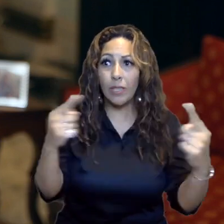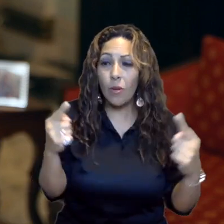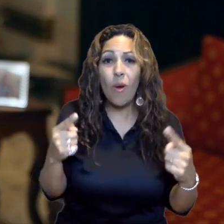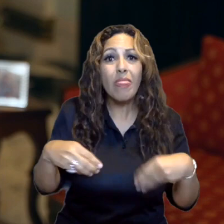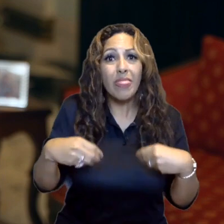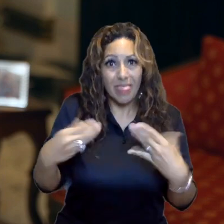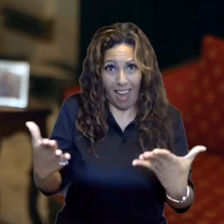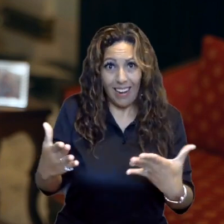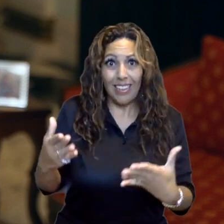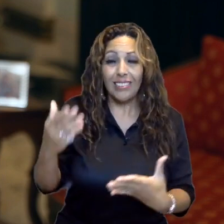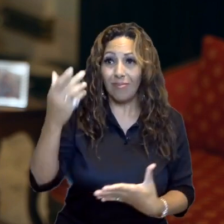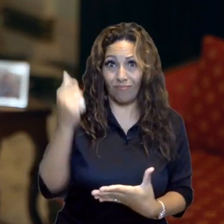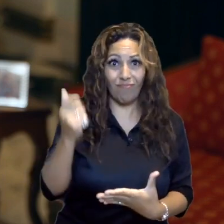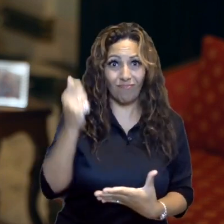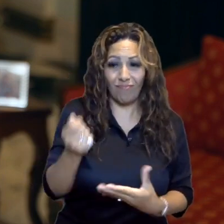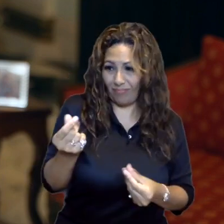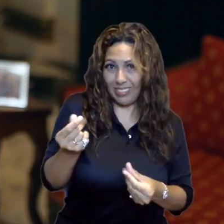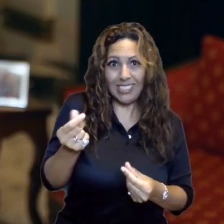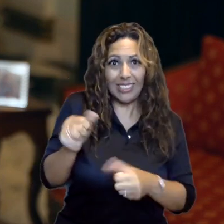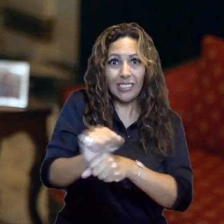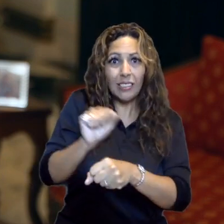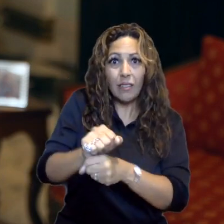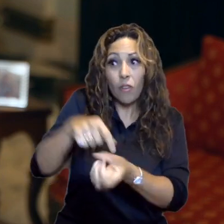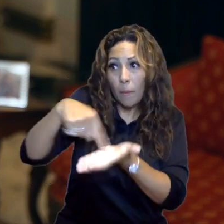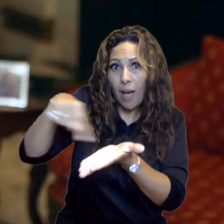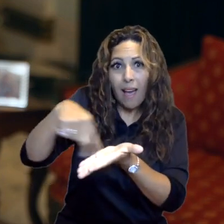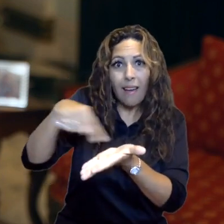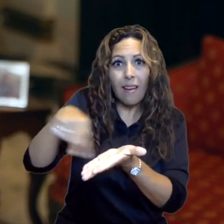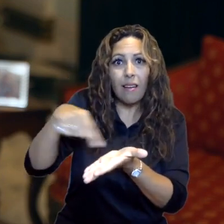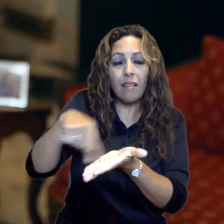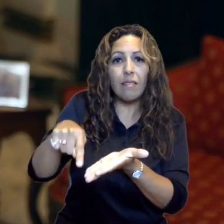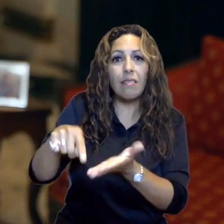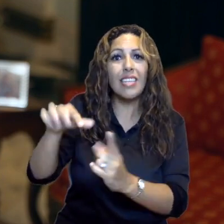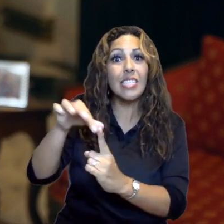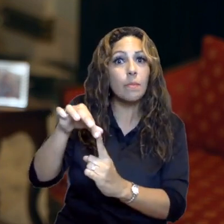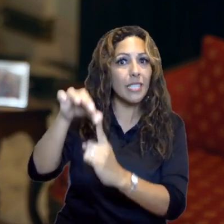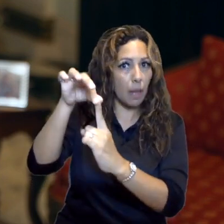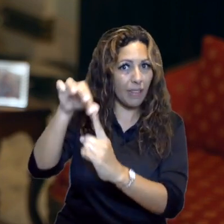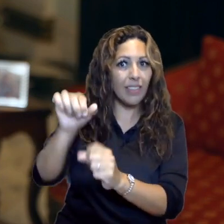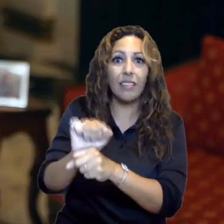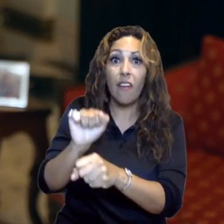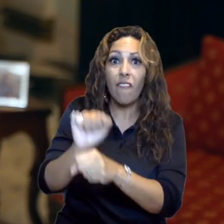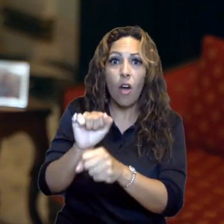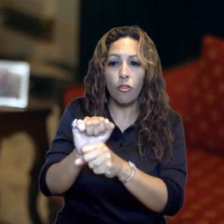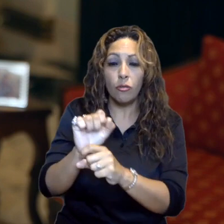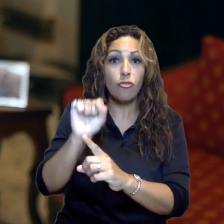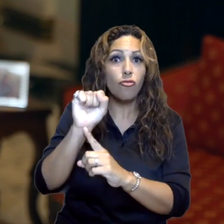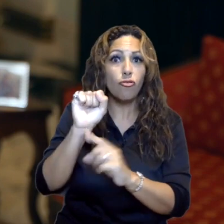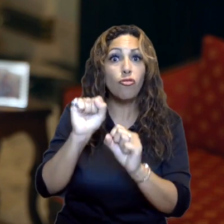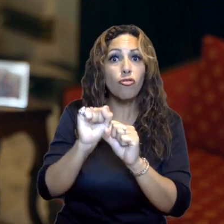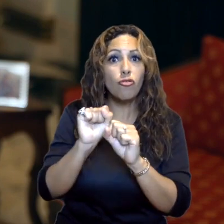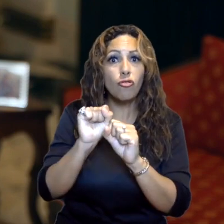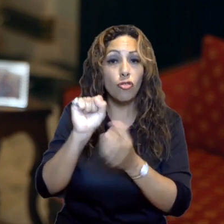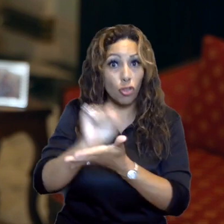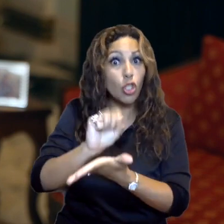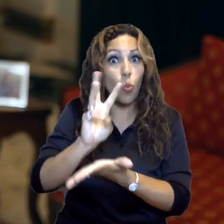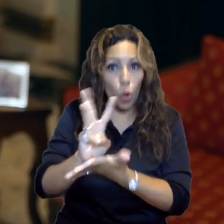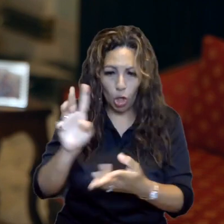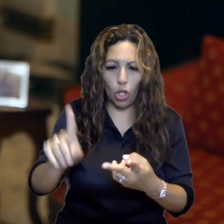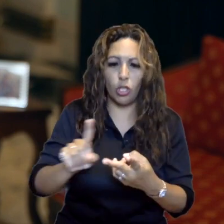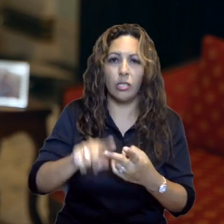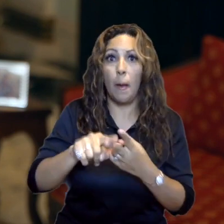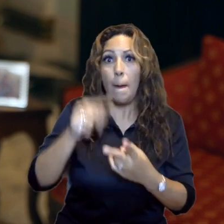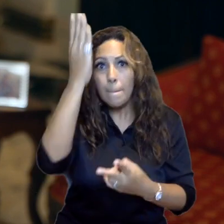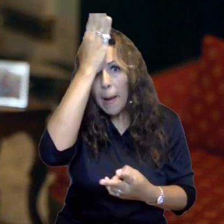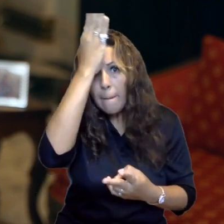proveyéndoles salarios justos desde el principio del año fiscal, con particular atención a trabajadores sociales, oficiales de